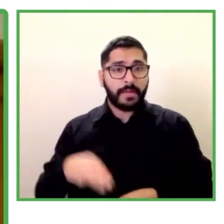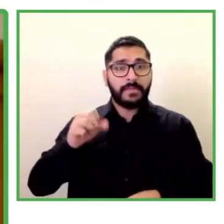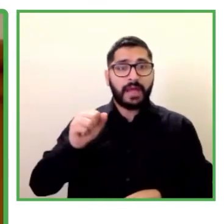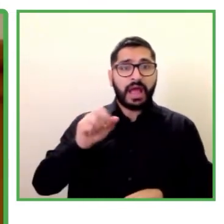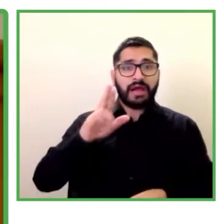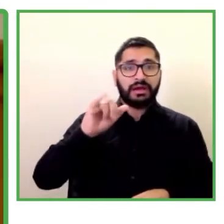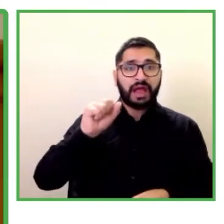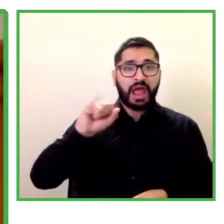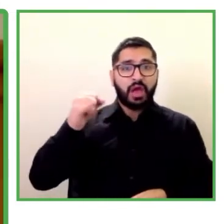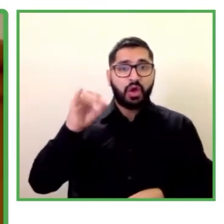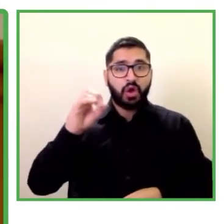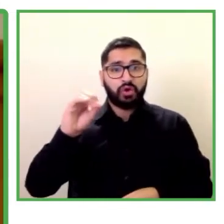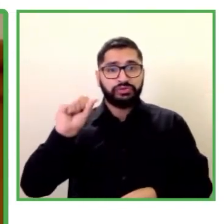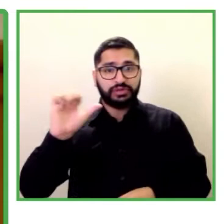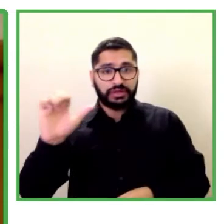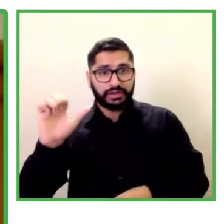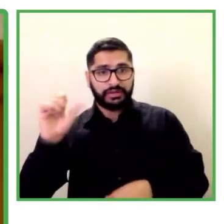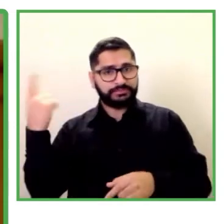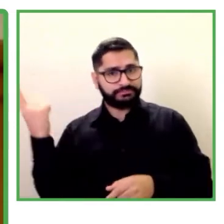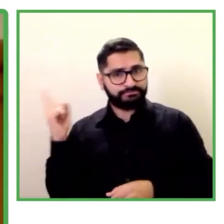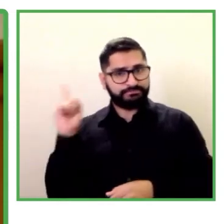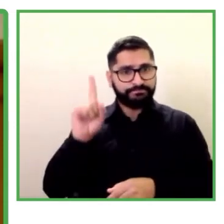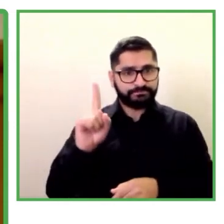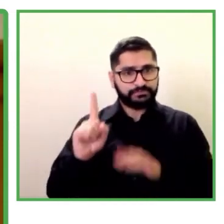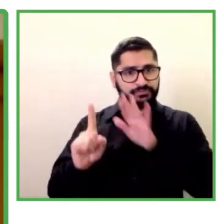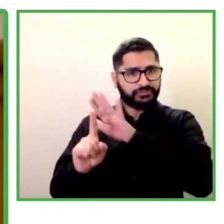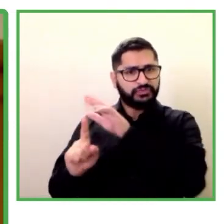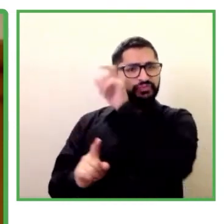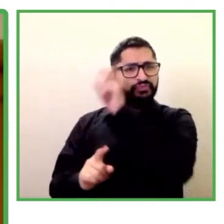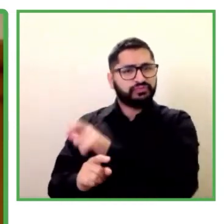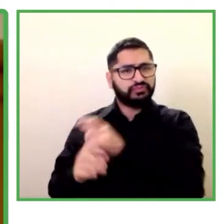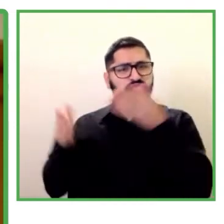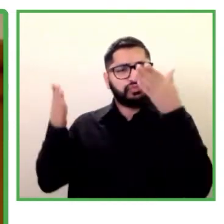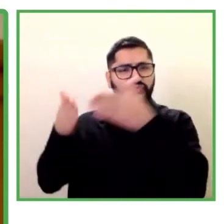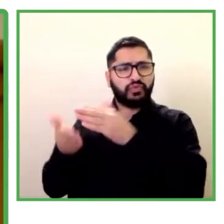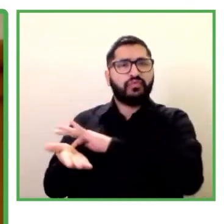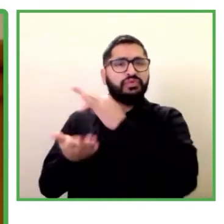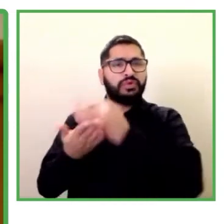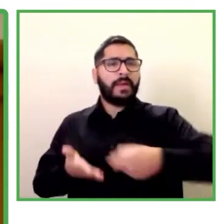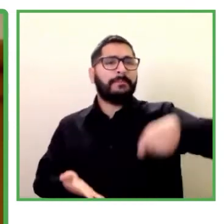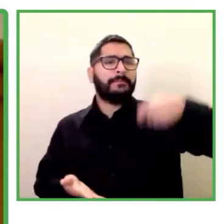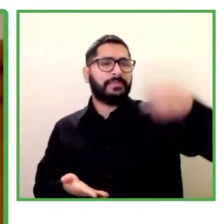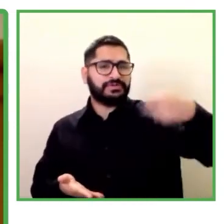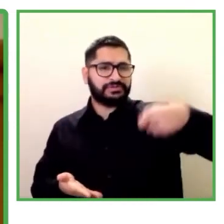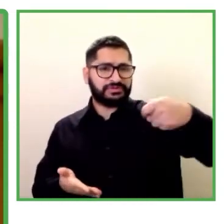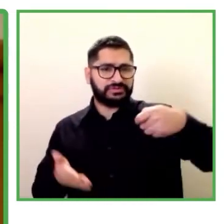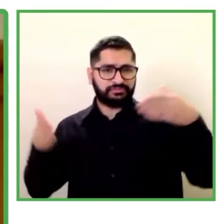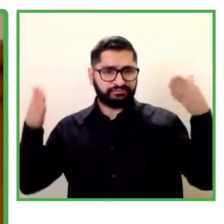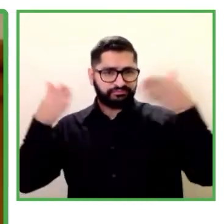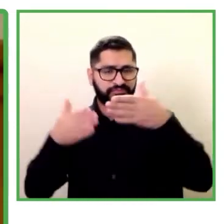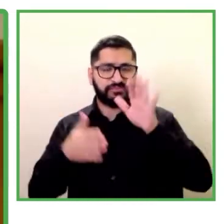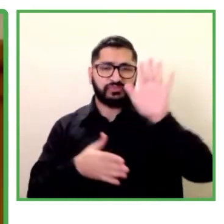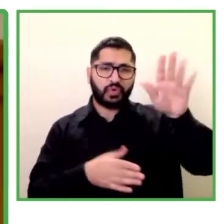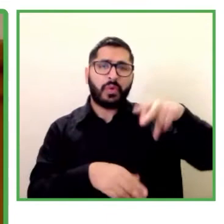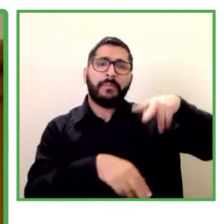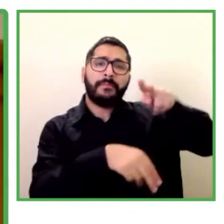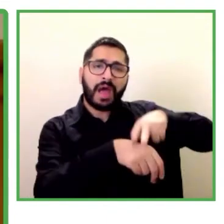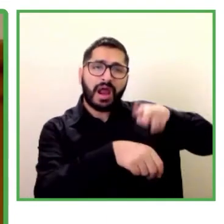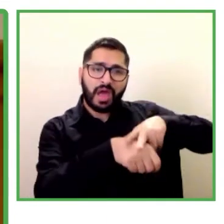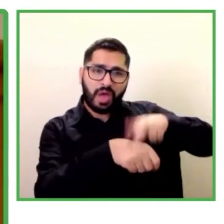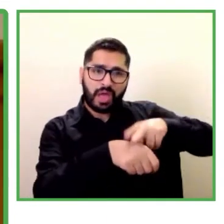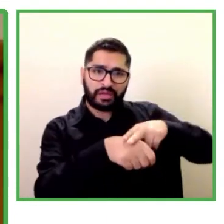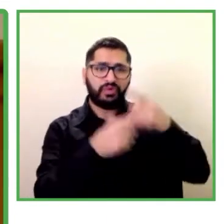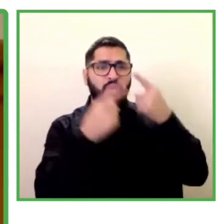la Fundación Saraquí de Paraguay María José es licenciada en Ciencias de la Educación por la Universidad Nacional de Asunción de Paraguay